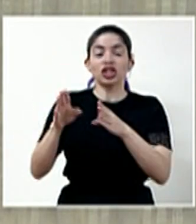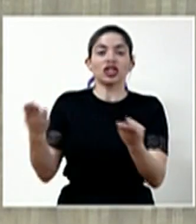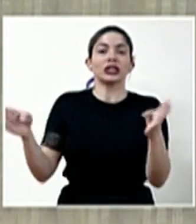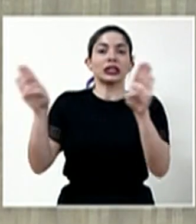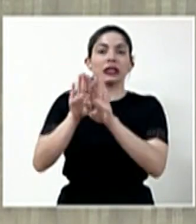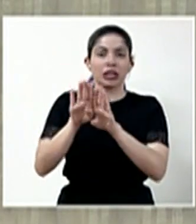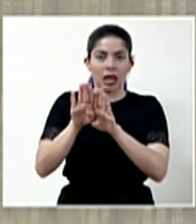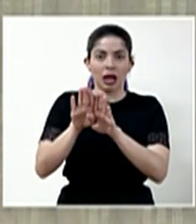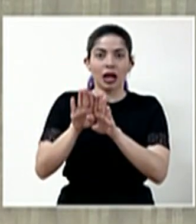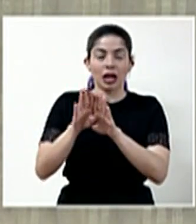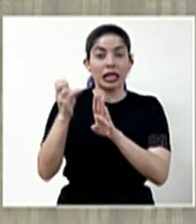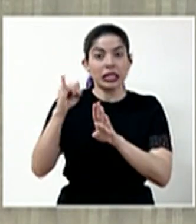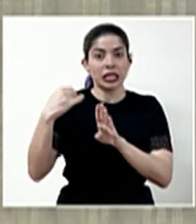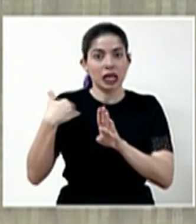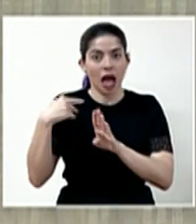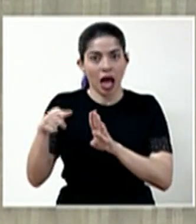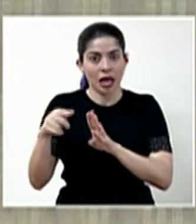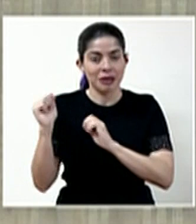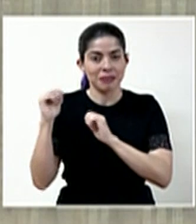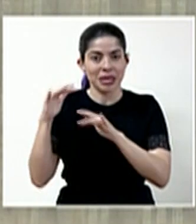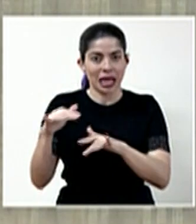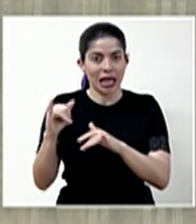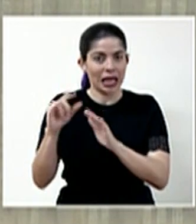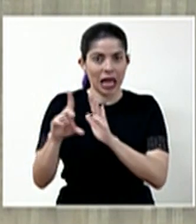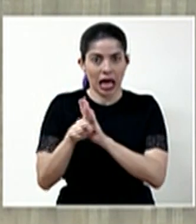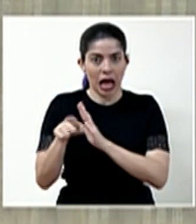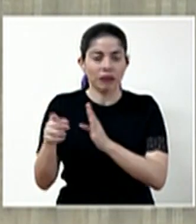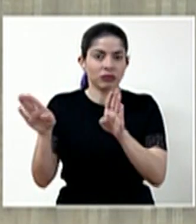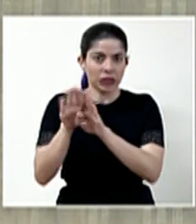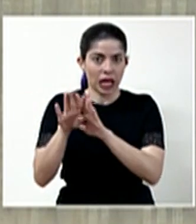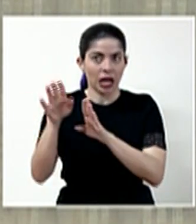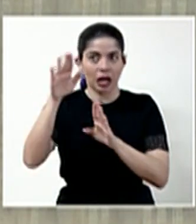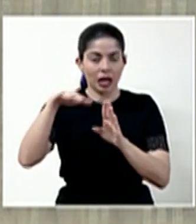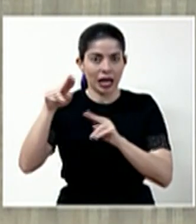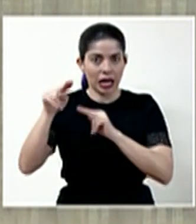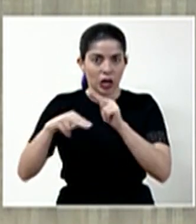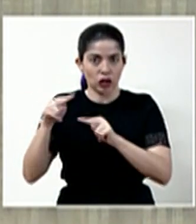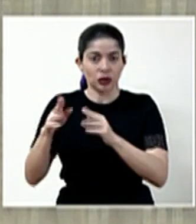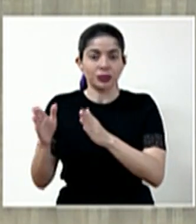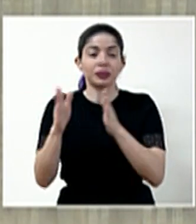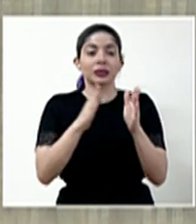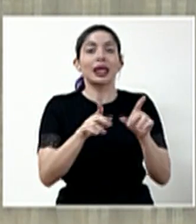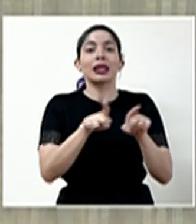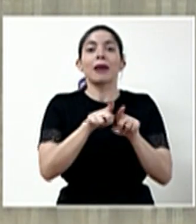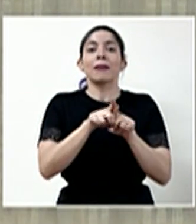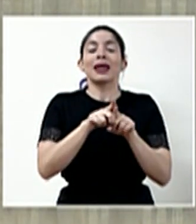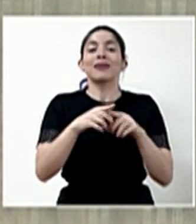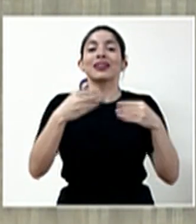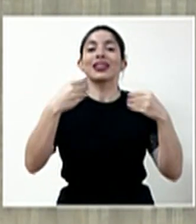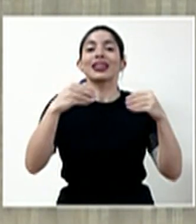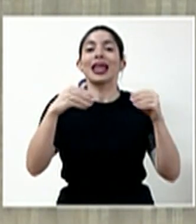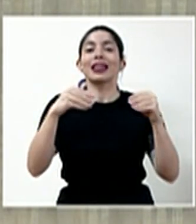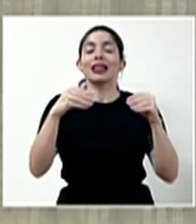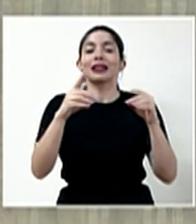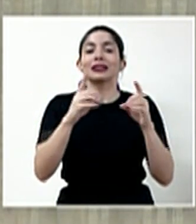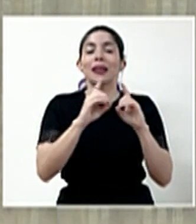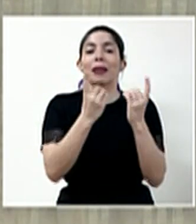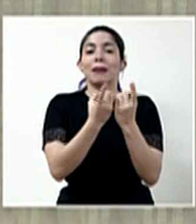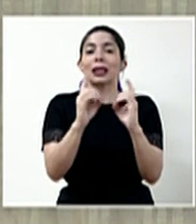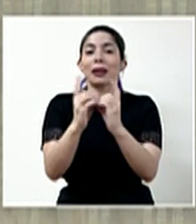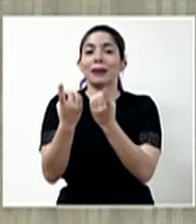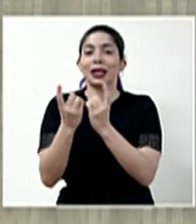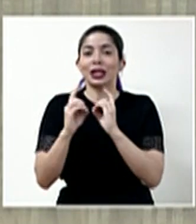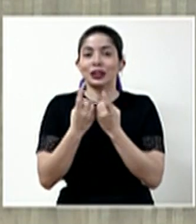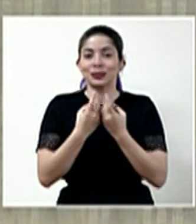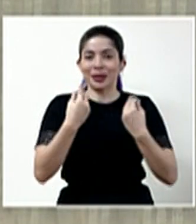completo. Además, también hay un llamado de atención a las tiendas por departamentos que,